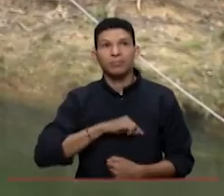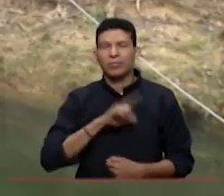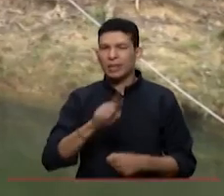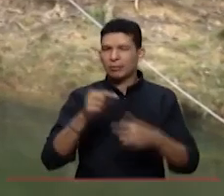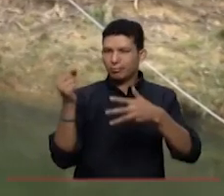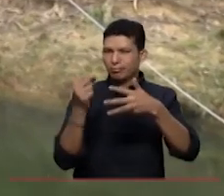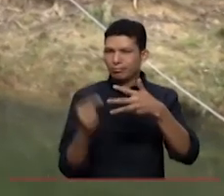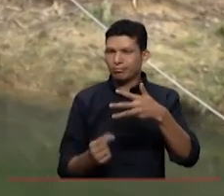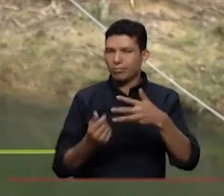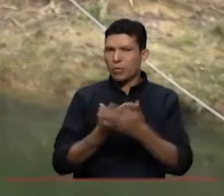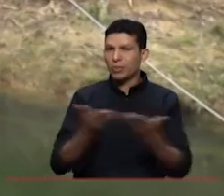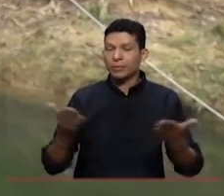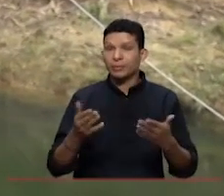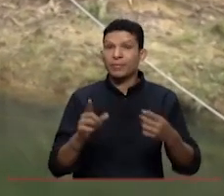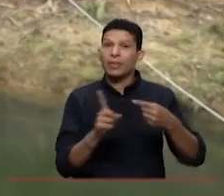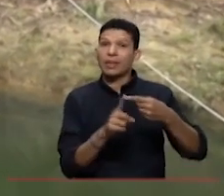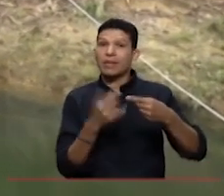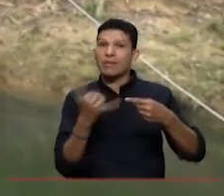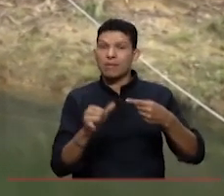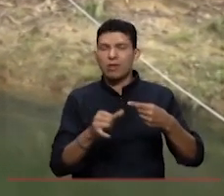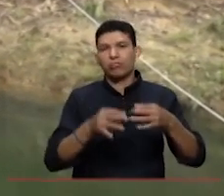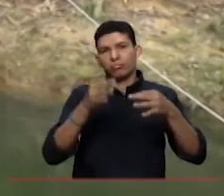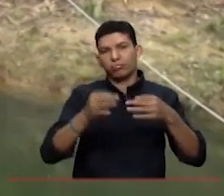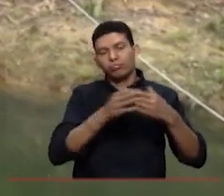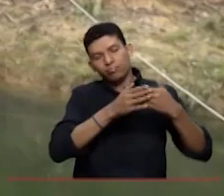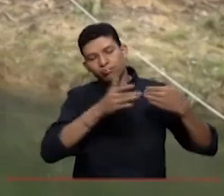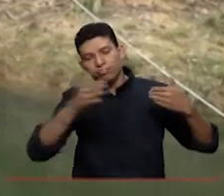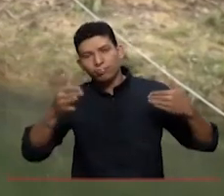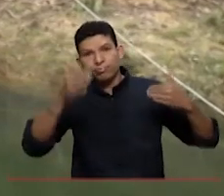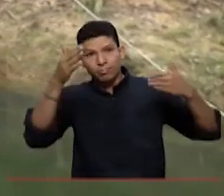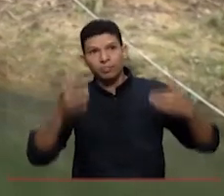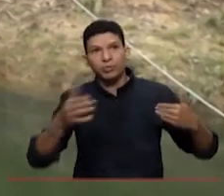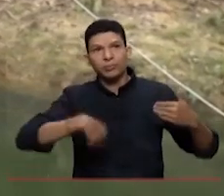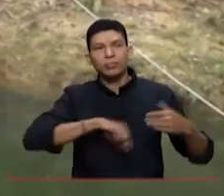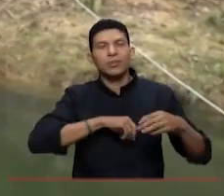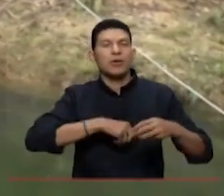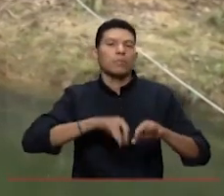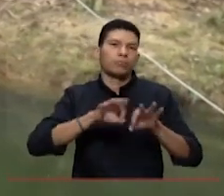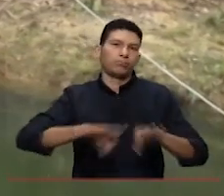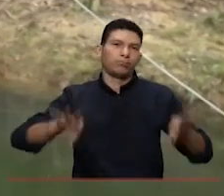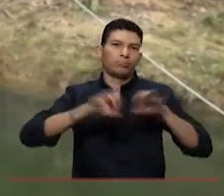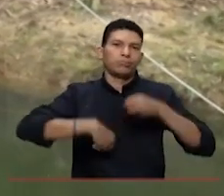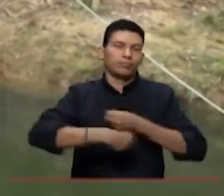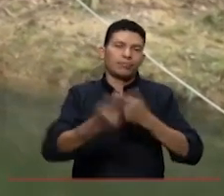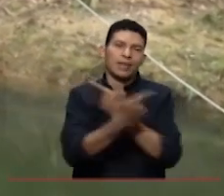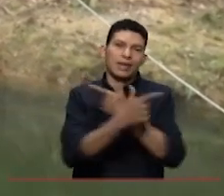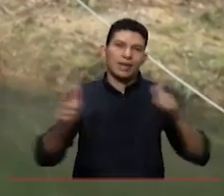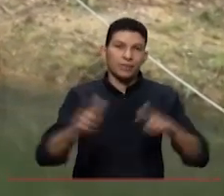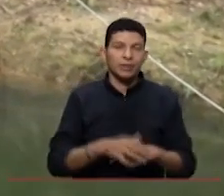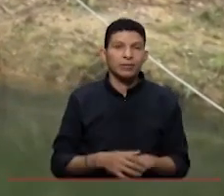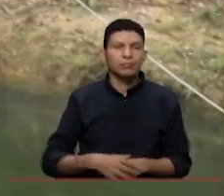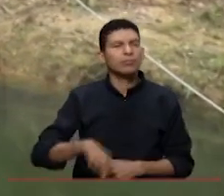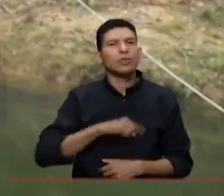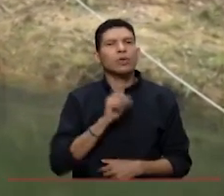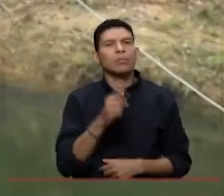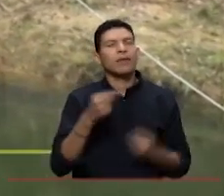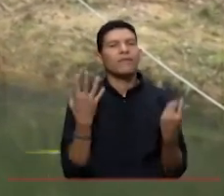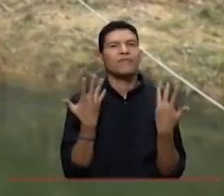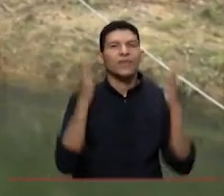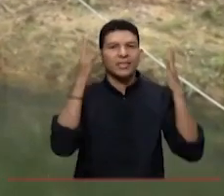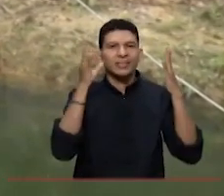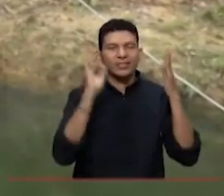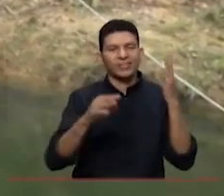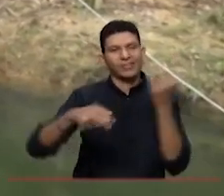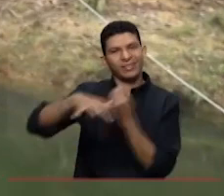cosas. Uno, pues obviamente que ellas ya cumplieron su periodo y es justo que ya estén en libertad, pero entonces lo estamos haciendo en el marco de la celebración